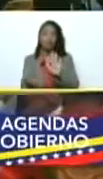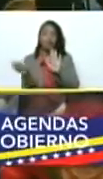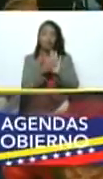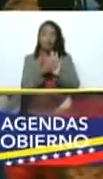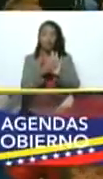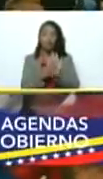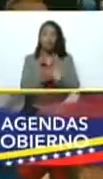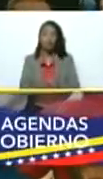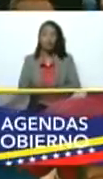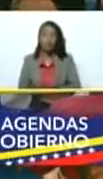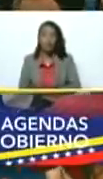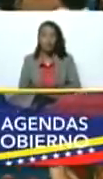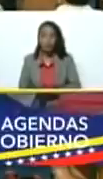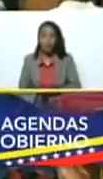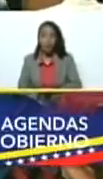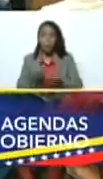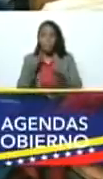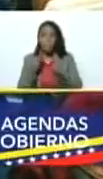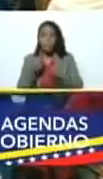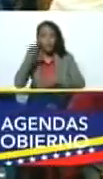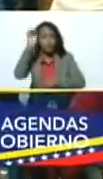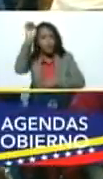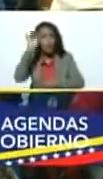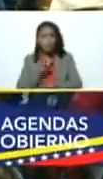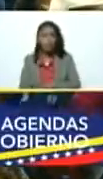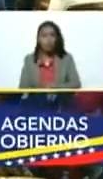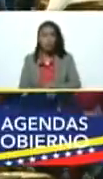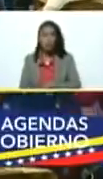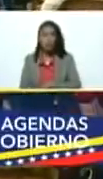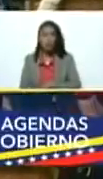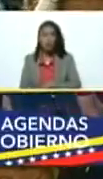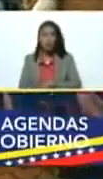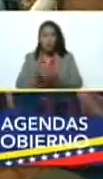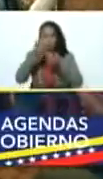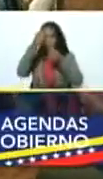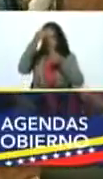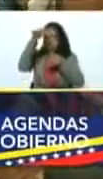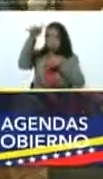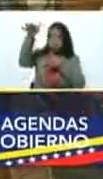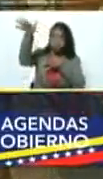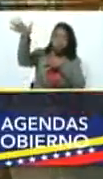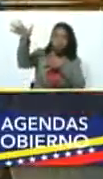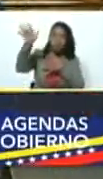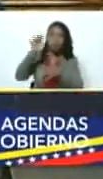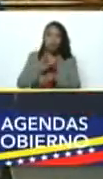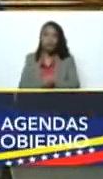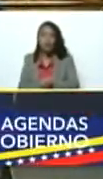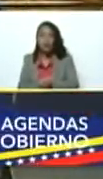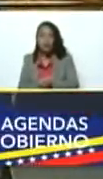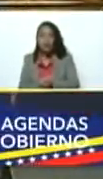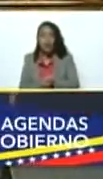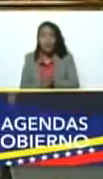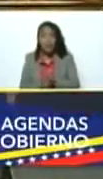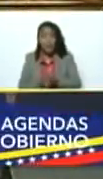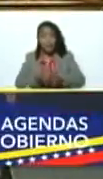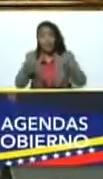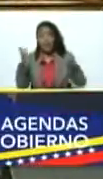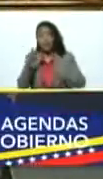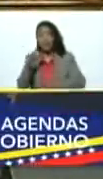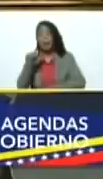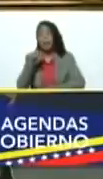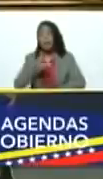para el futuro. Se pierde de vista las inmensas posibilidades de